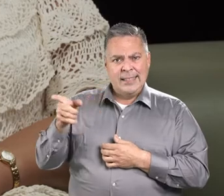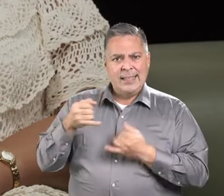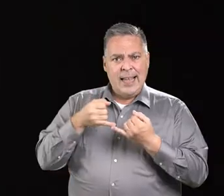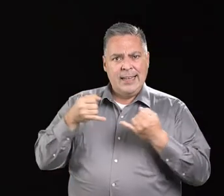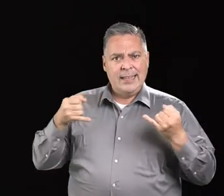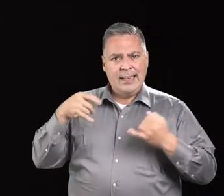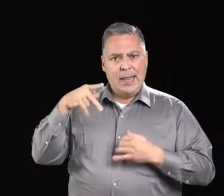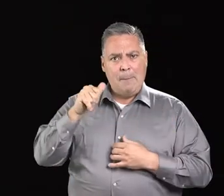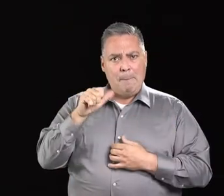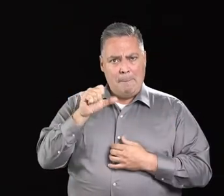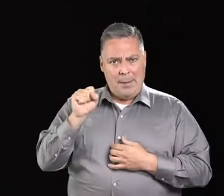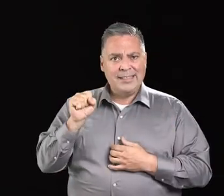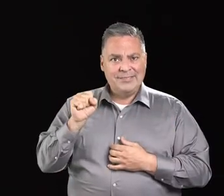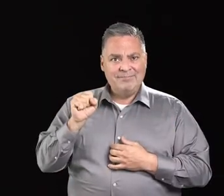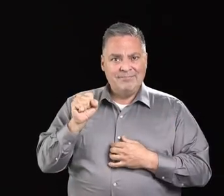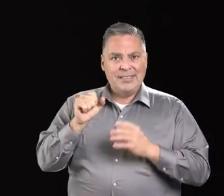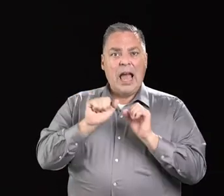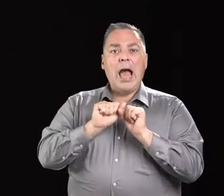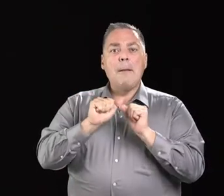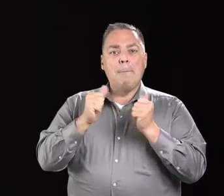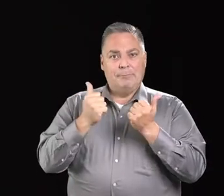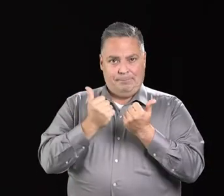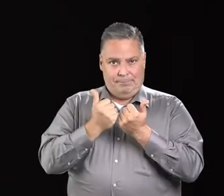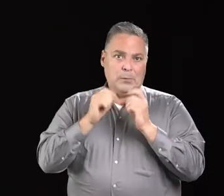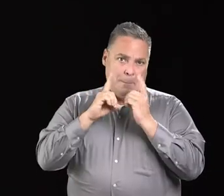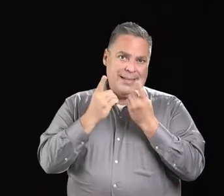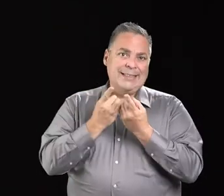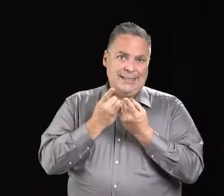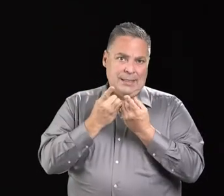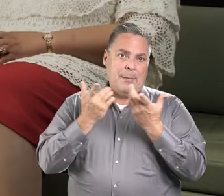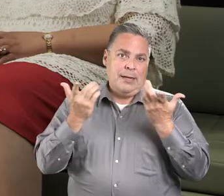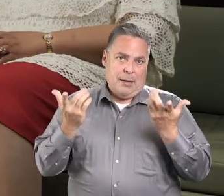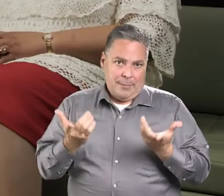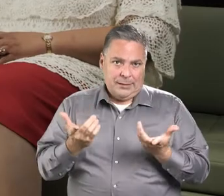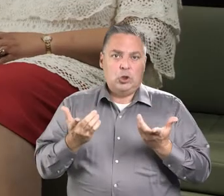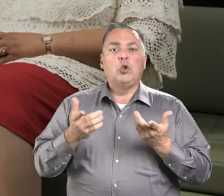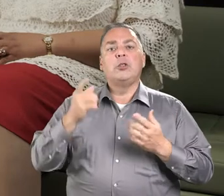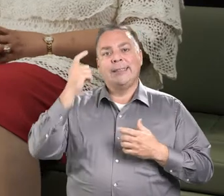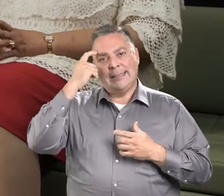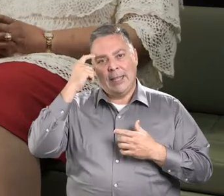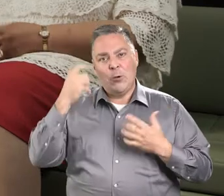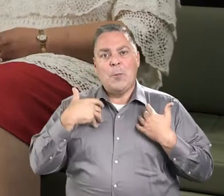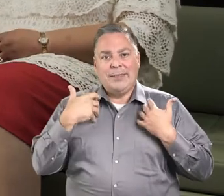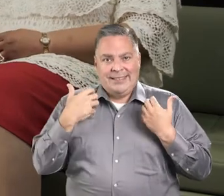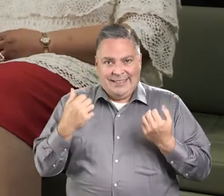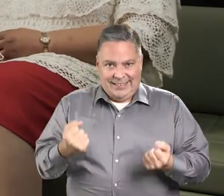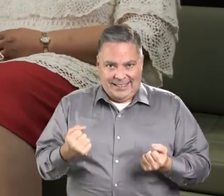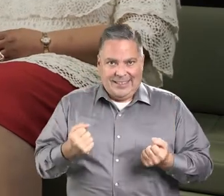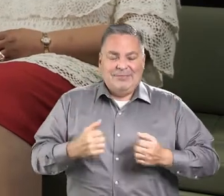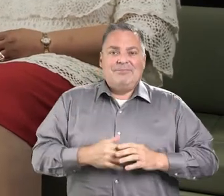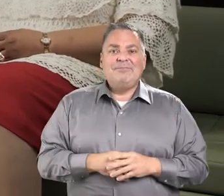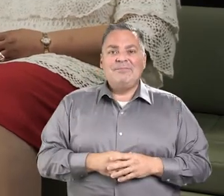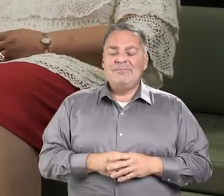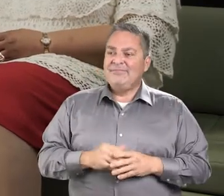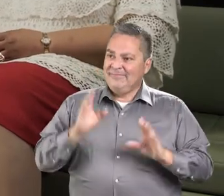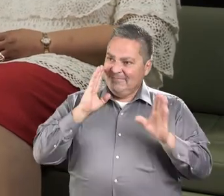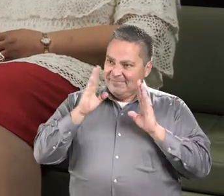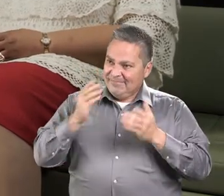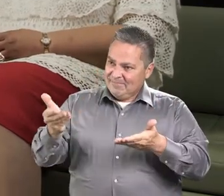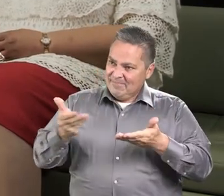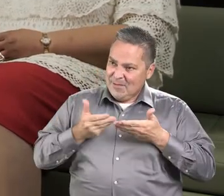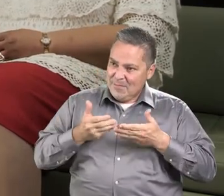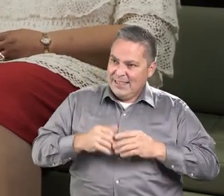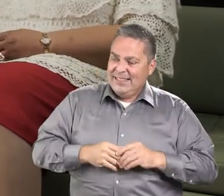administración de servicios de salud mental y contra la adicción. Doctora Allende, bienvenidas a Tribunales Informa. Queremos